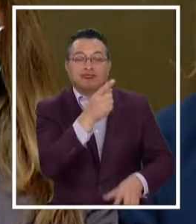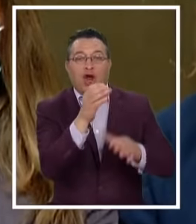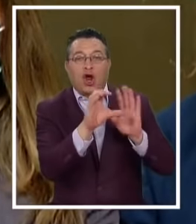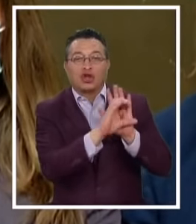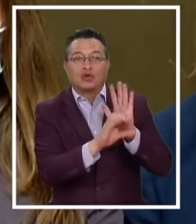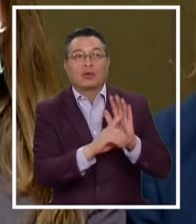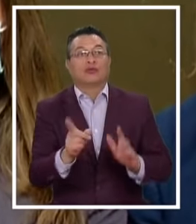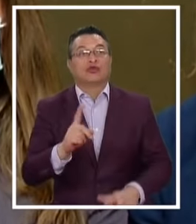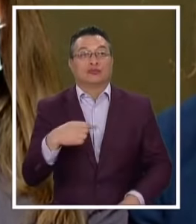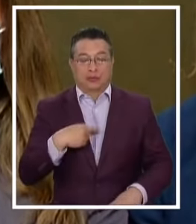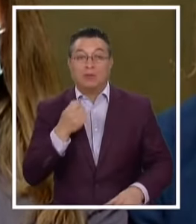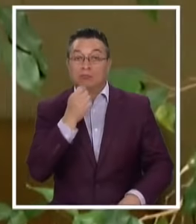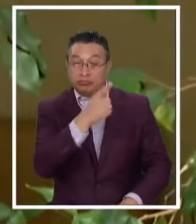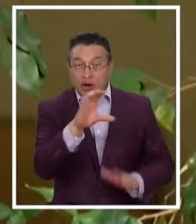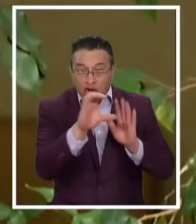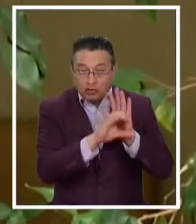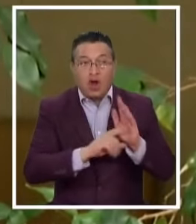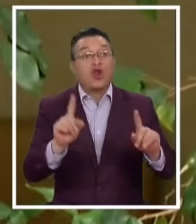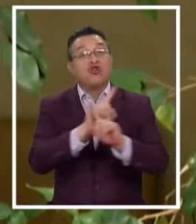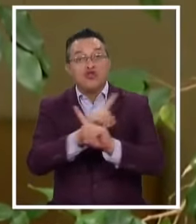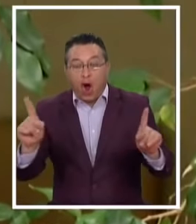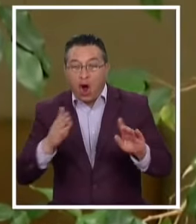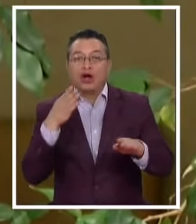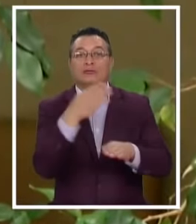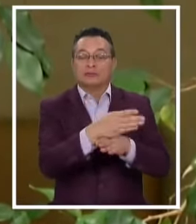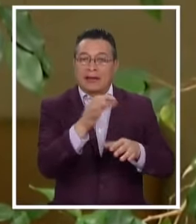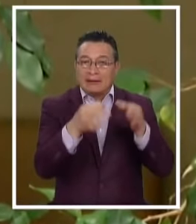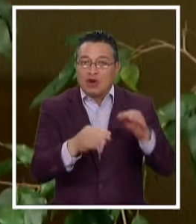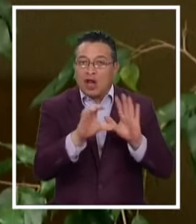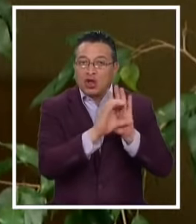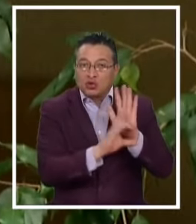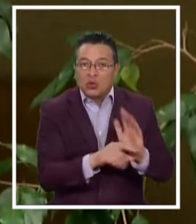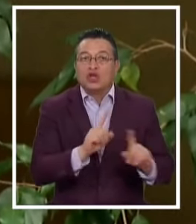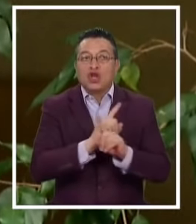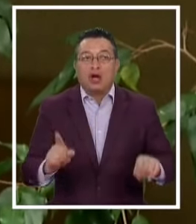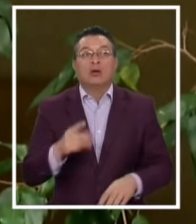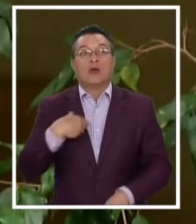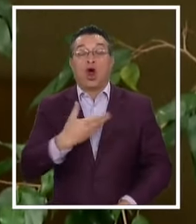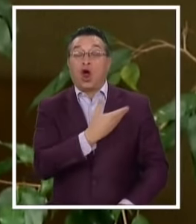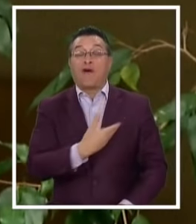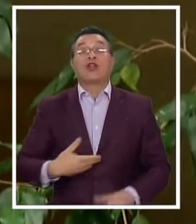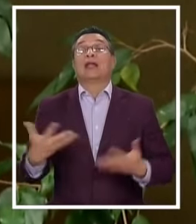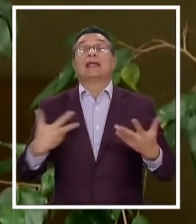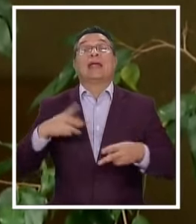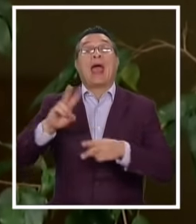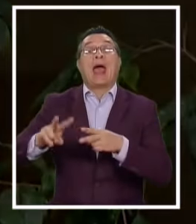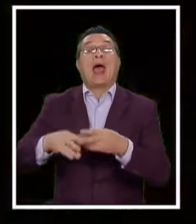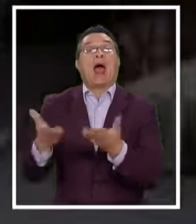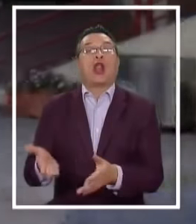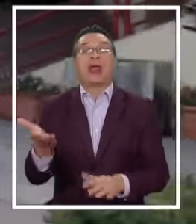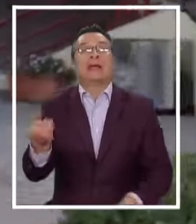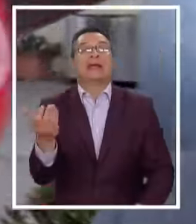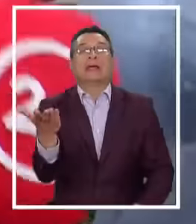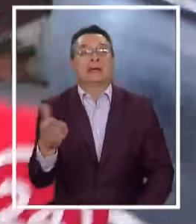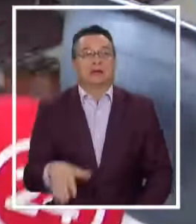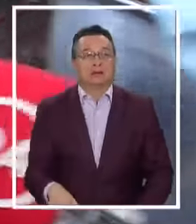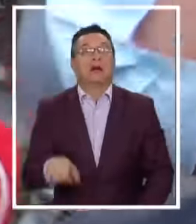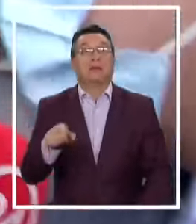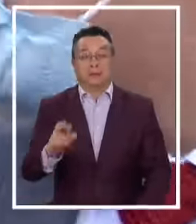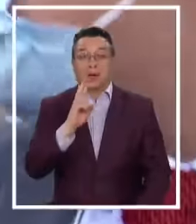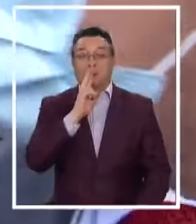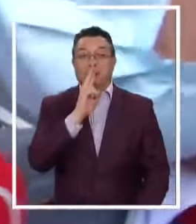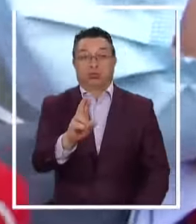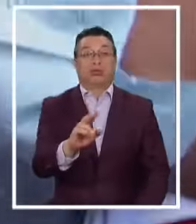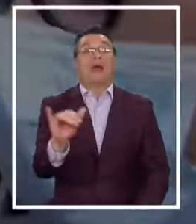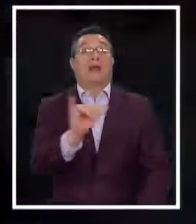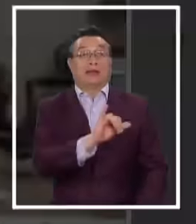No recurrir al Tribunal Constitucional No vaya al Tribunal Constitucional Es cosa que el gobierno diga, ¿qué va a hacer ahora? La respuesta llegó